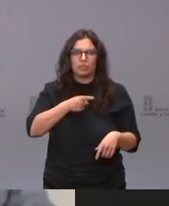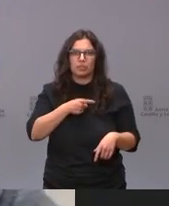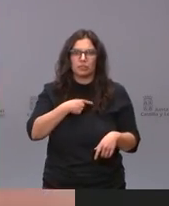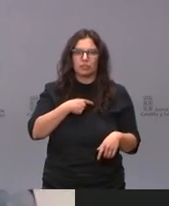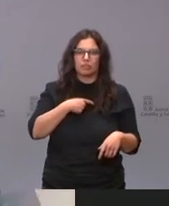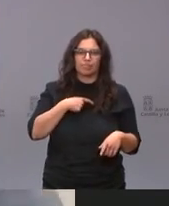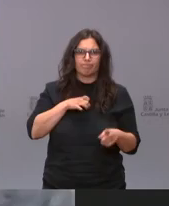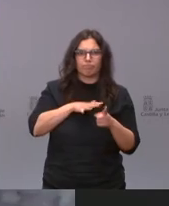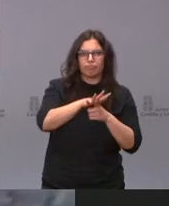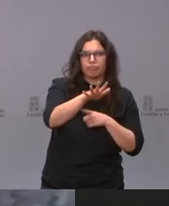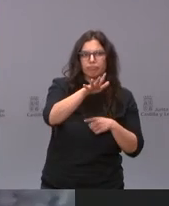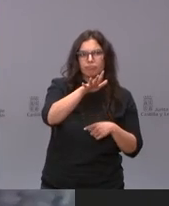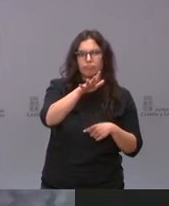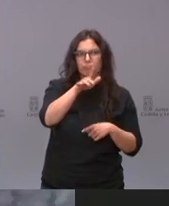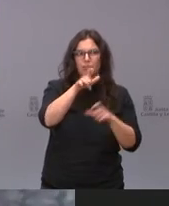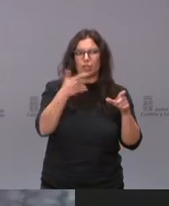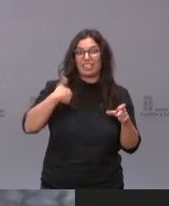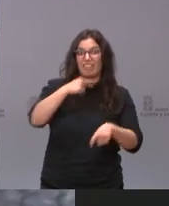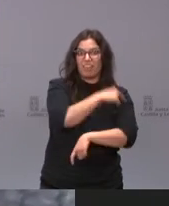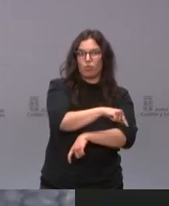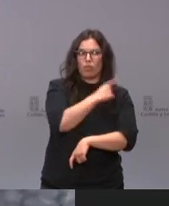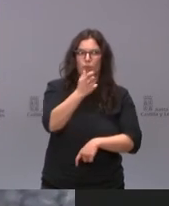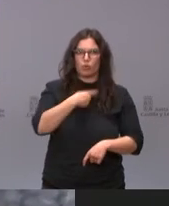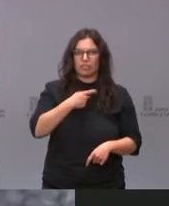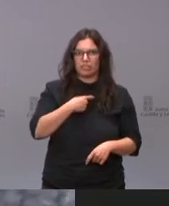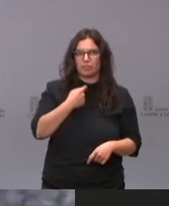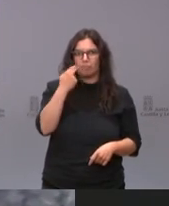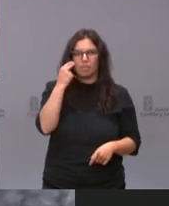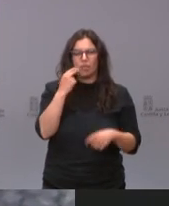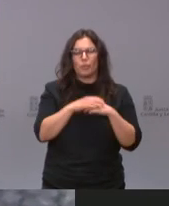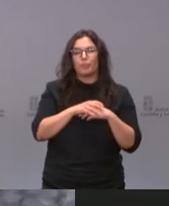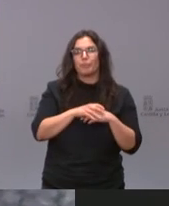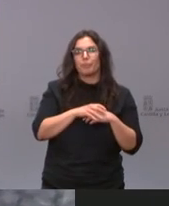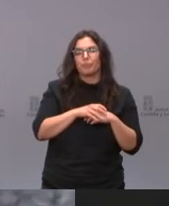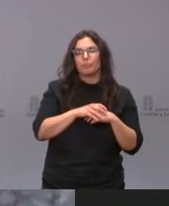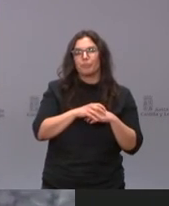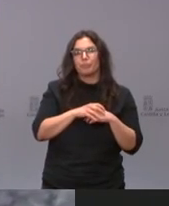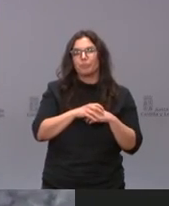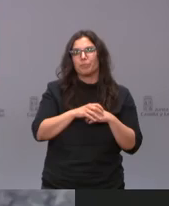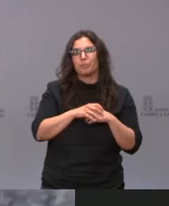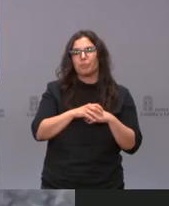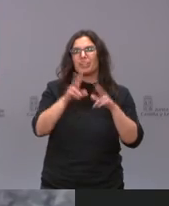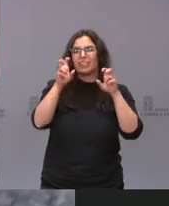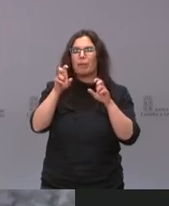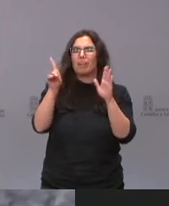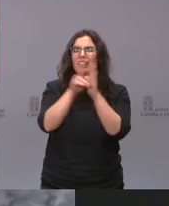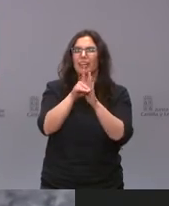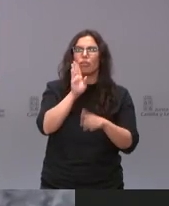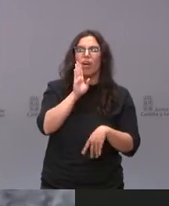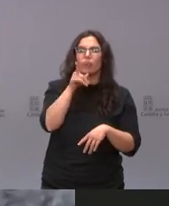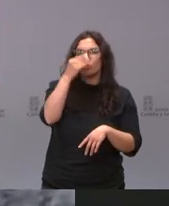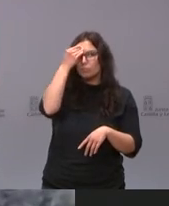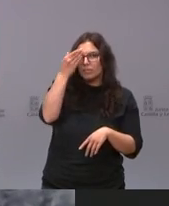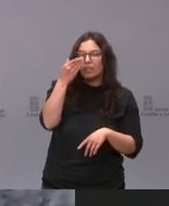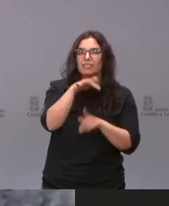colectivos que ya están vacunados y por otra parte en relación con el decreto me gustaría saber si la Junta considera que